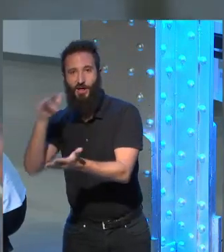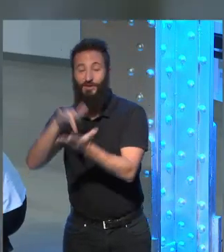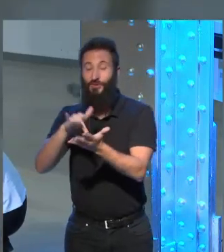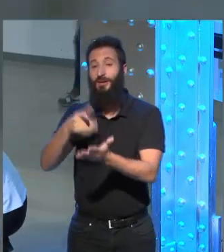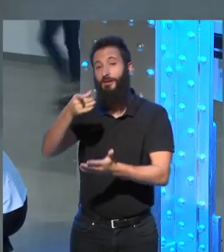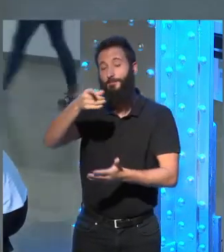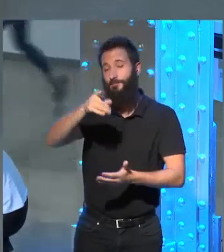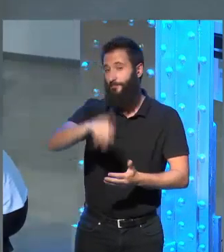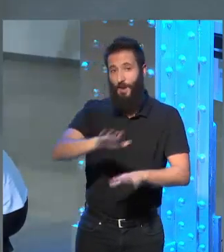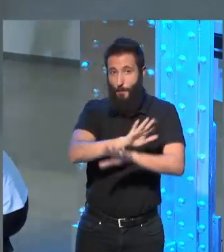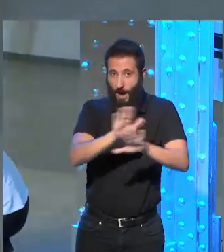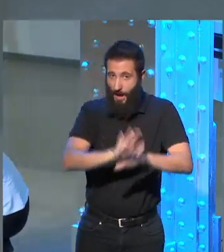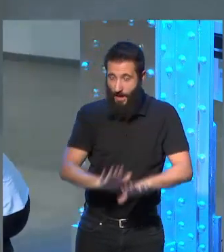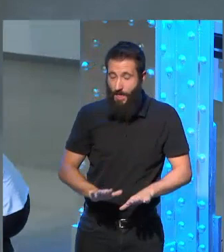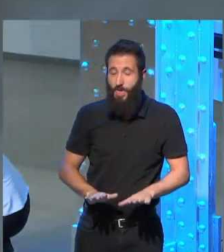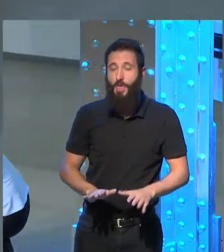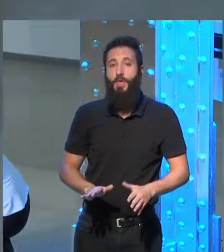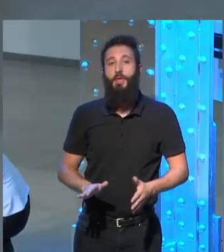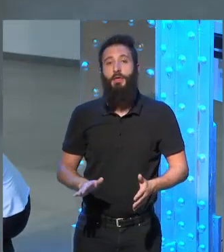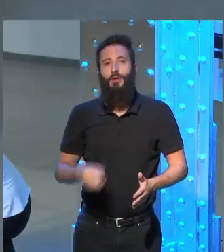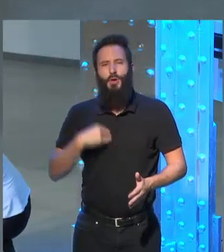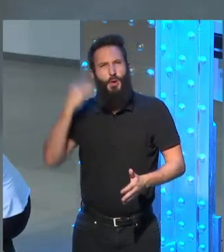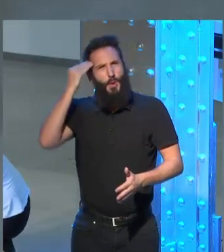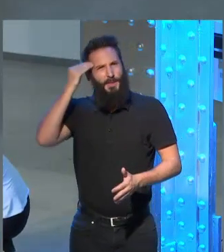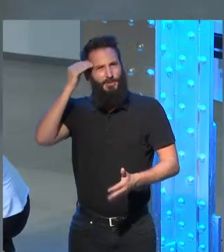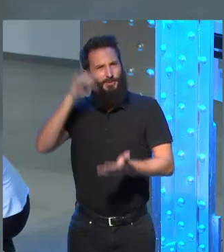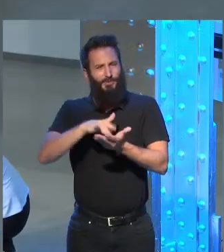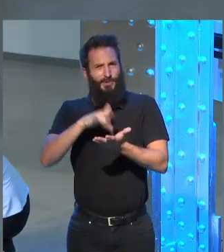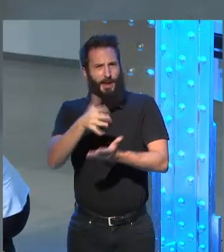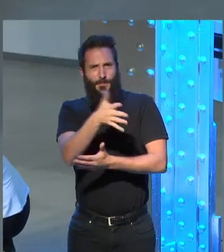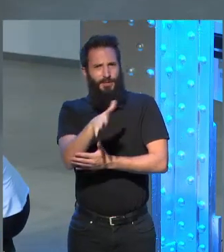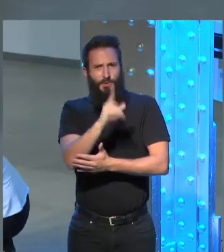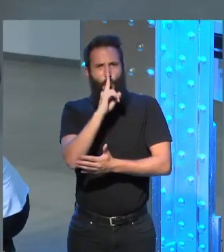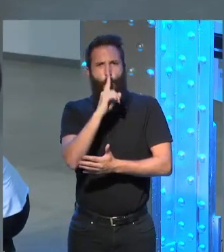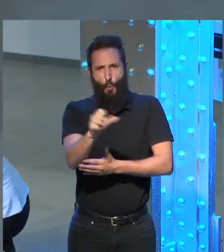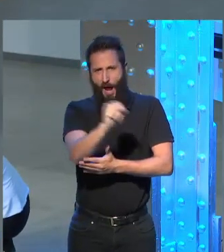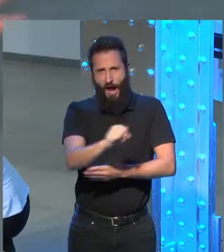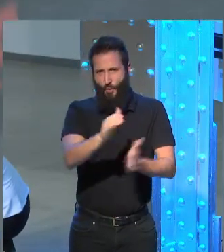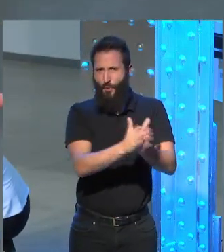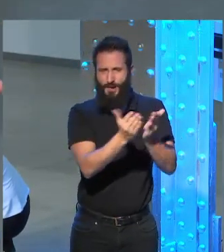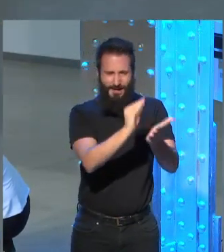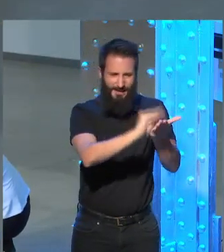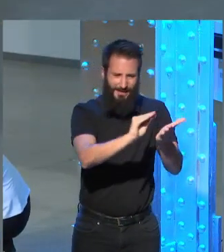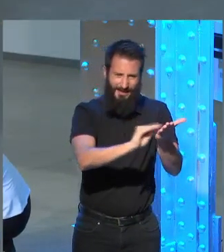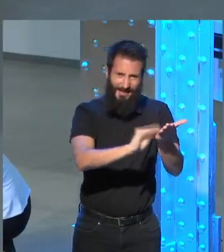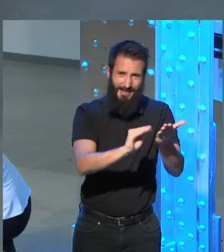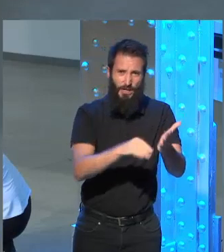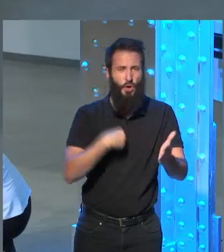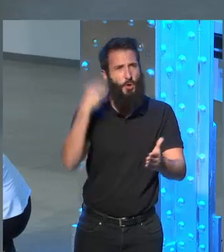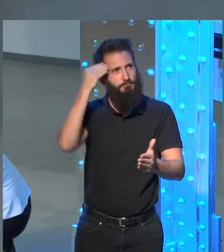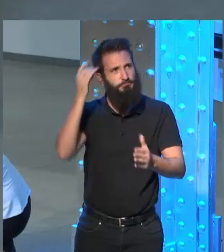en fin por fin creo que llevaba más de un año ya trabajando en la novela se me ocurrió la